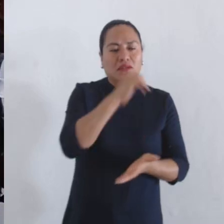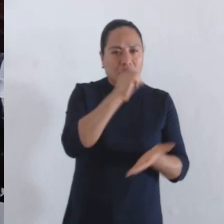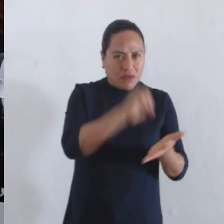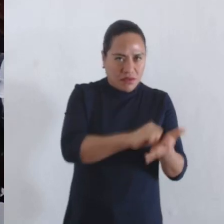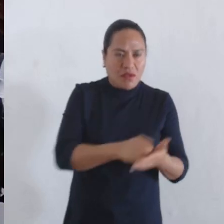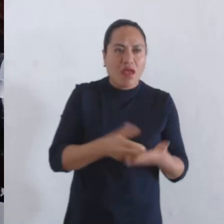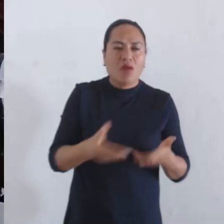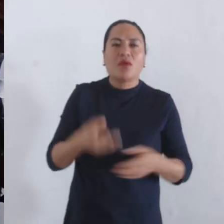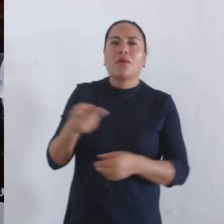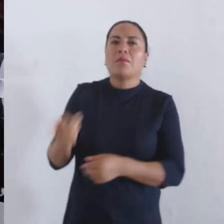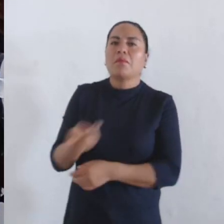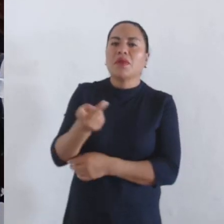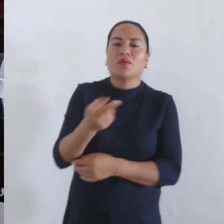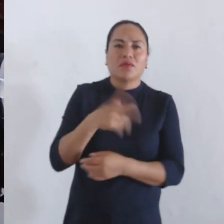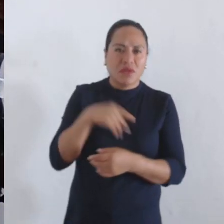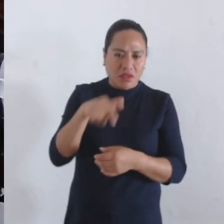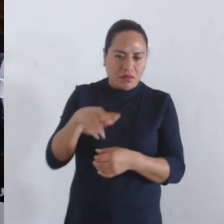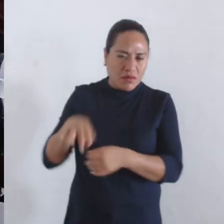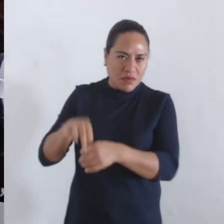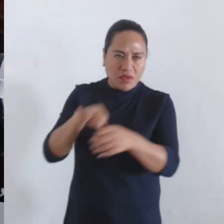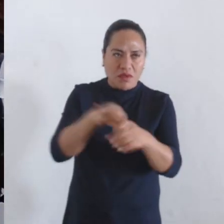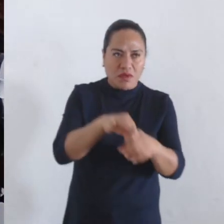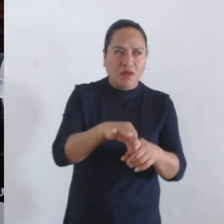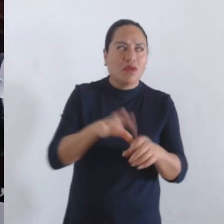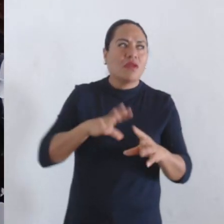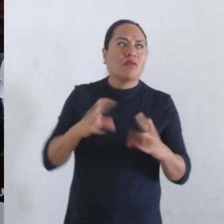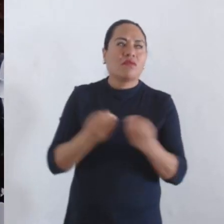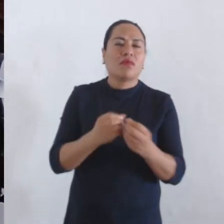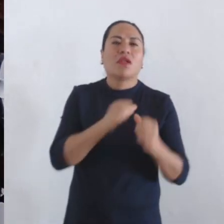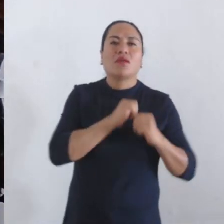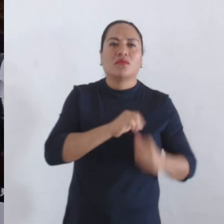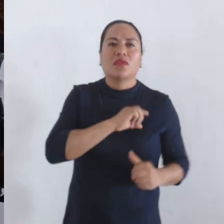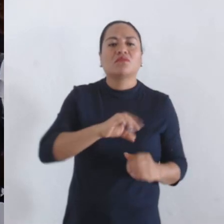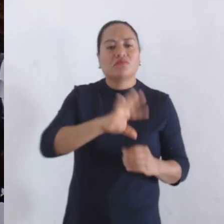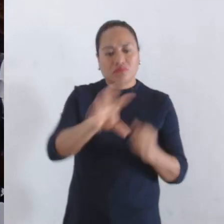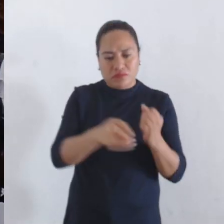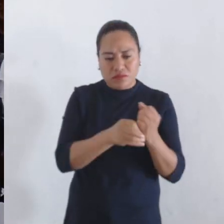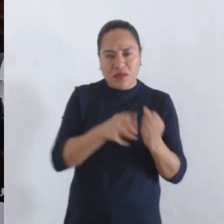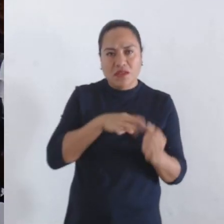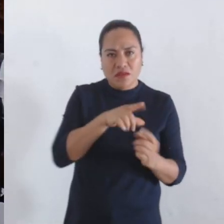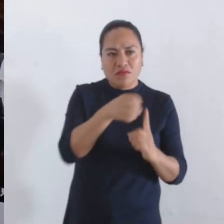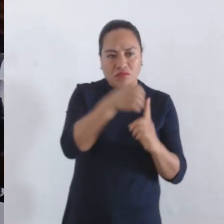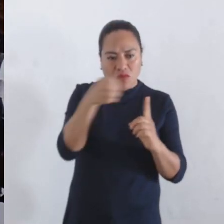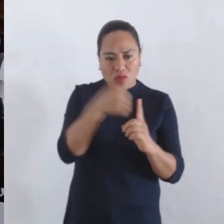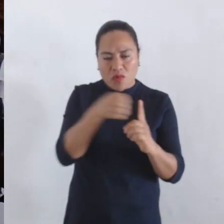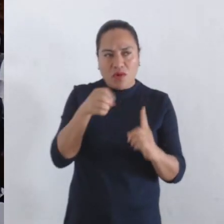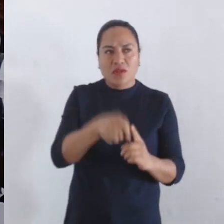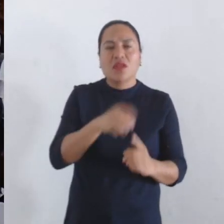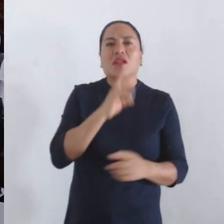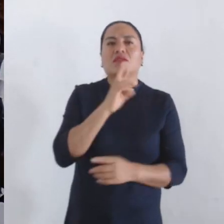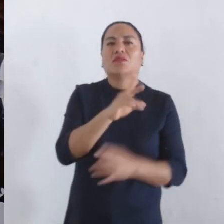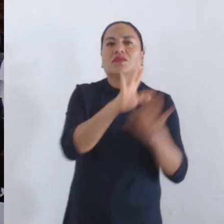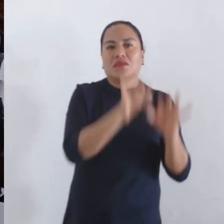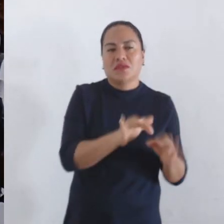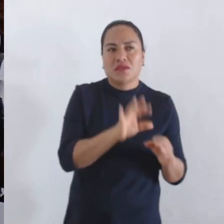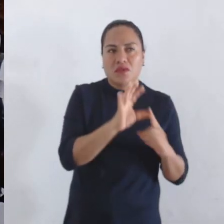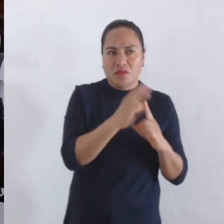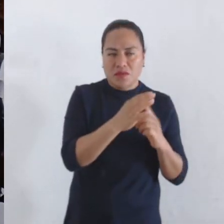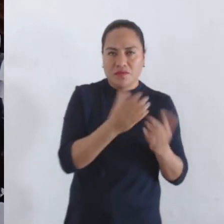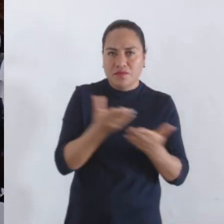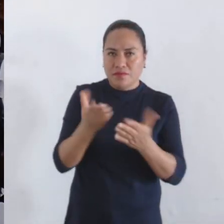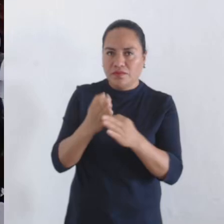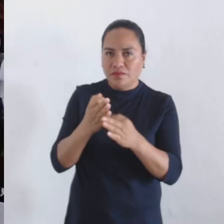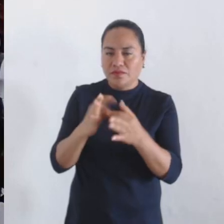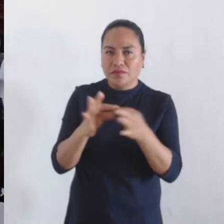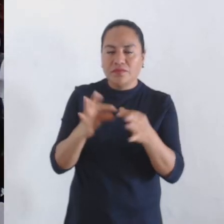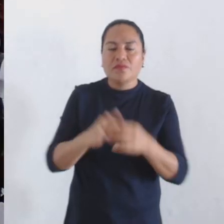secretaria. Someta la consideración de este honorable dictabildo si son de incluirse dentro del orden del día los dictámenes con los que acaba de dar cuenta.